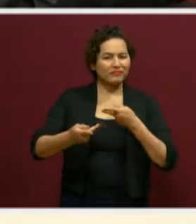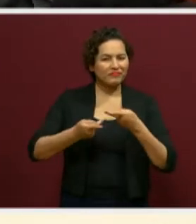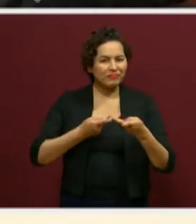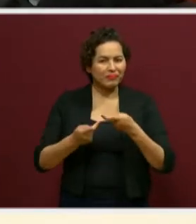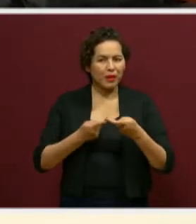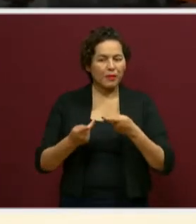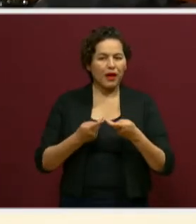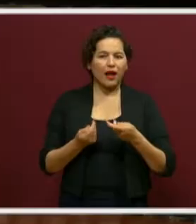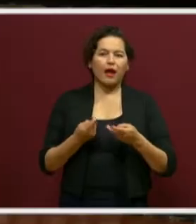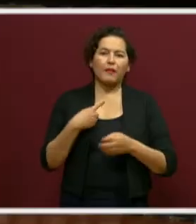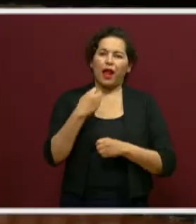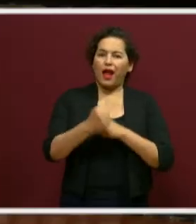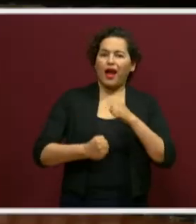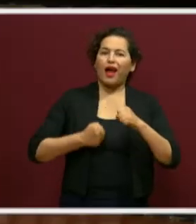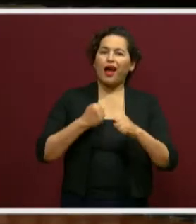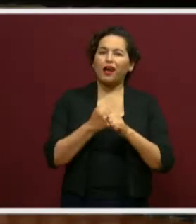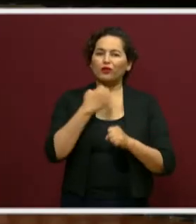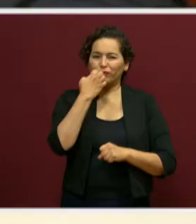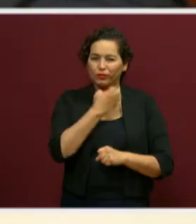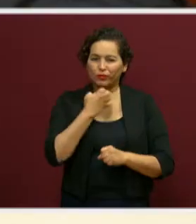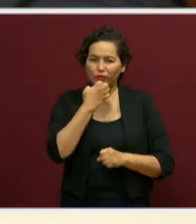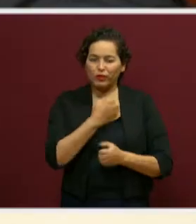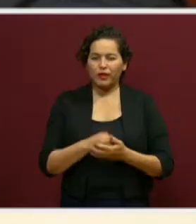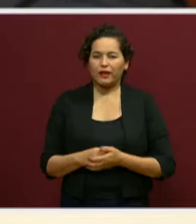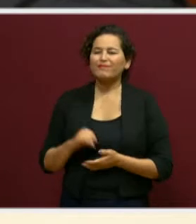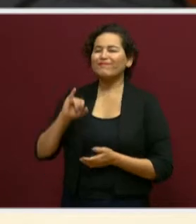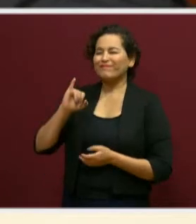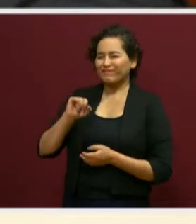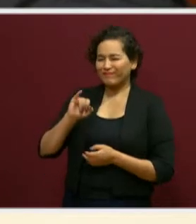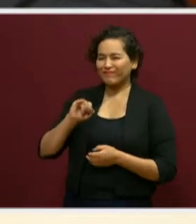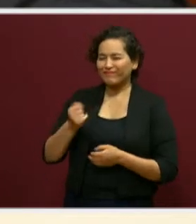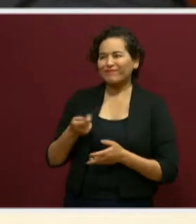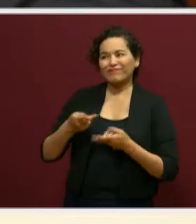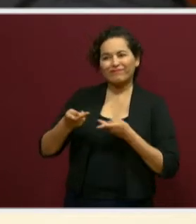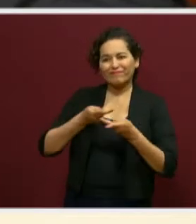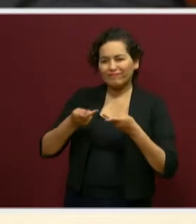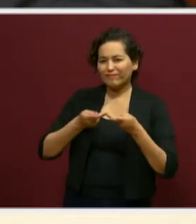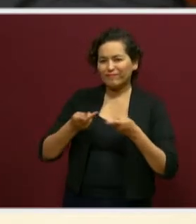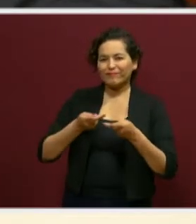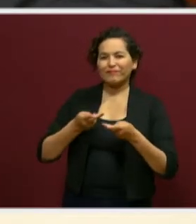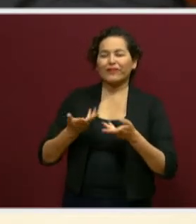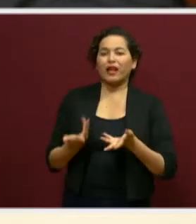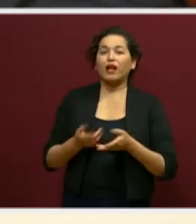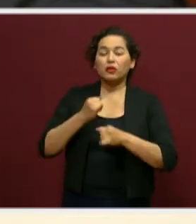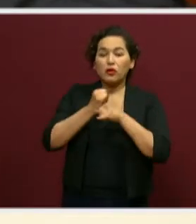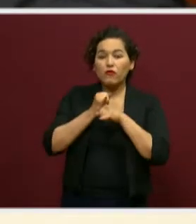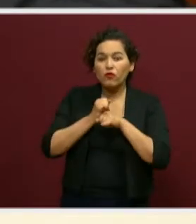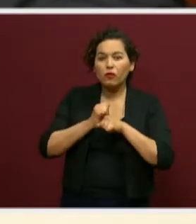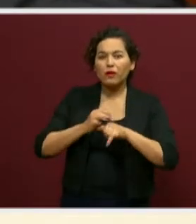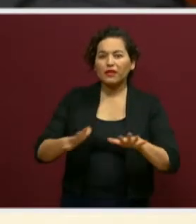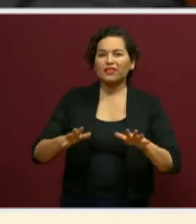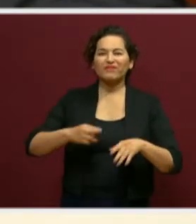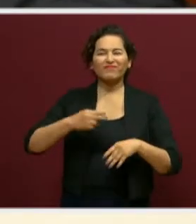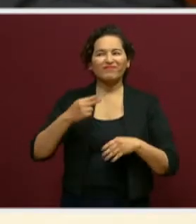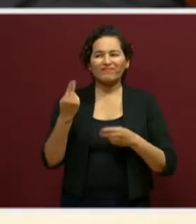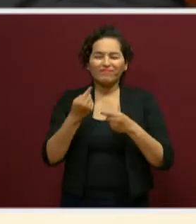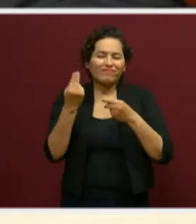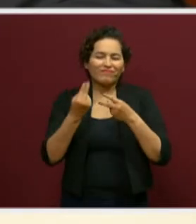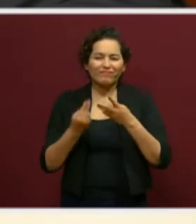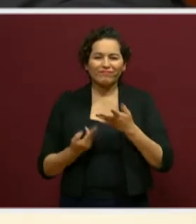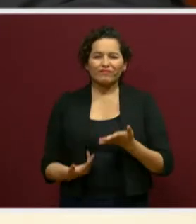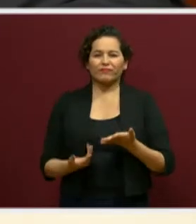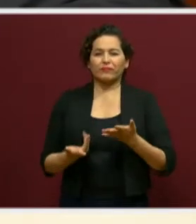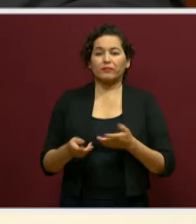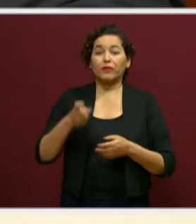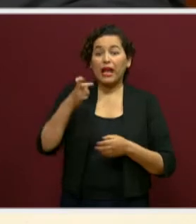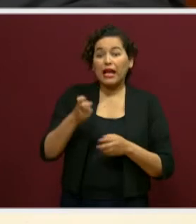siguientes fases del ciclo escolar. Tenemos que estar muy preparados y todos con la información necesaria. Justamente de eso se trata su